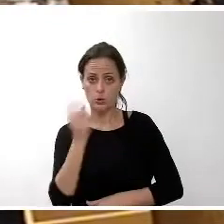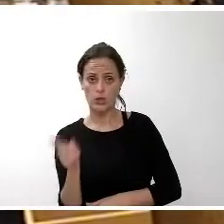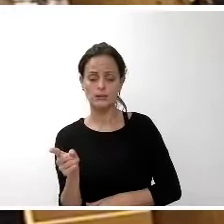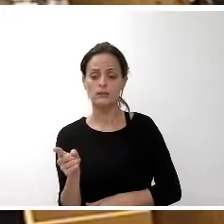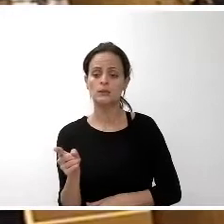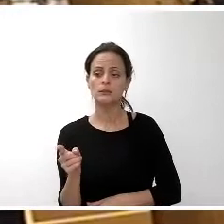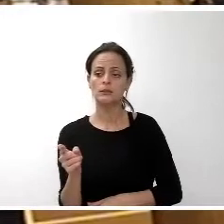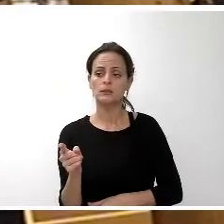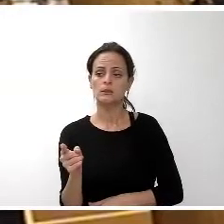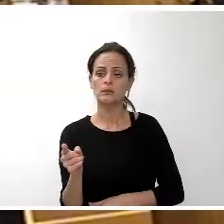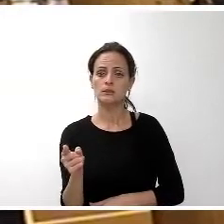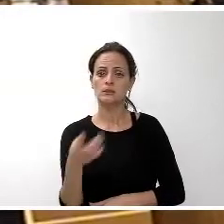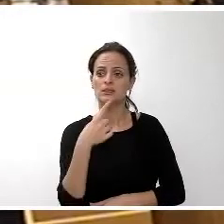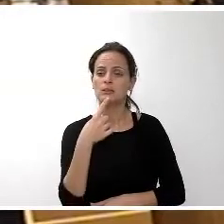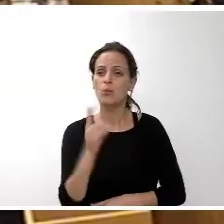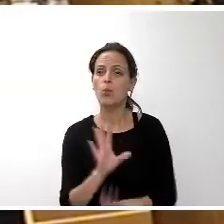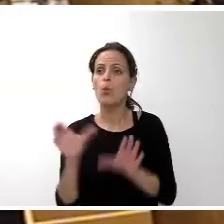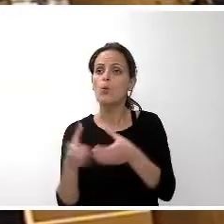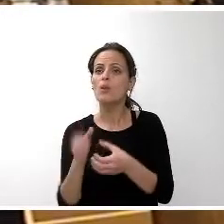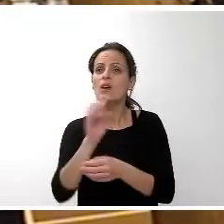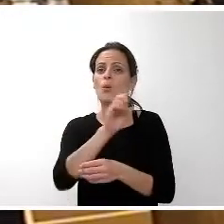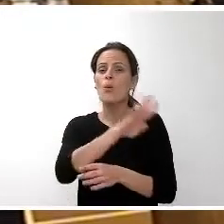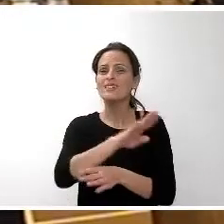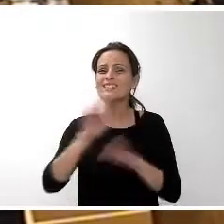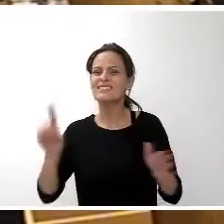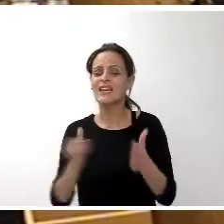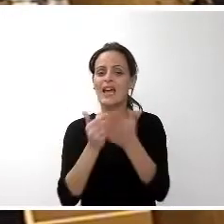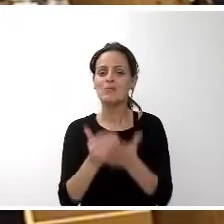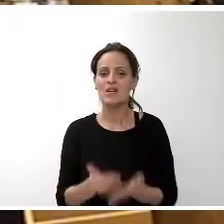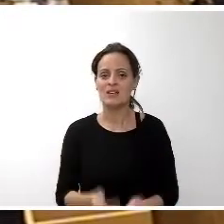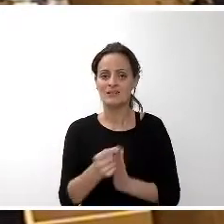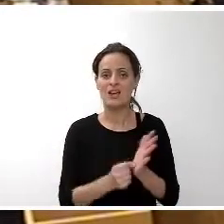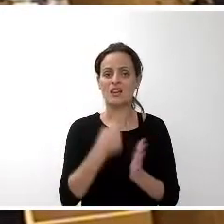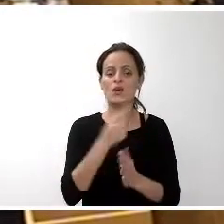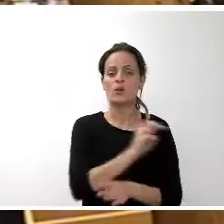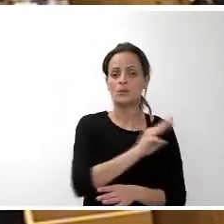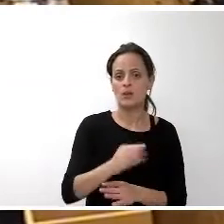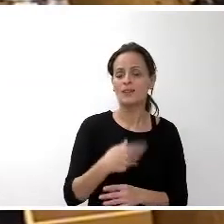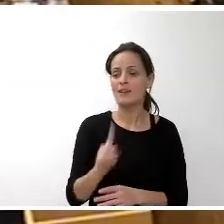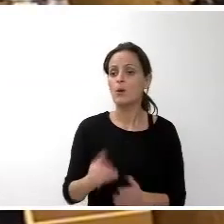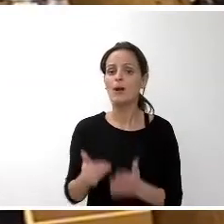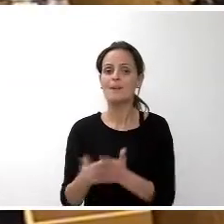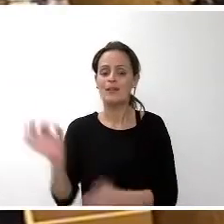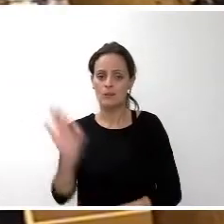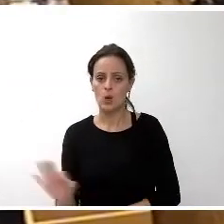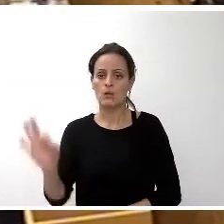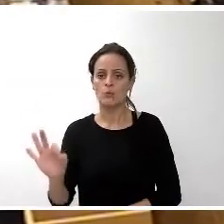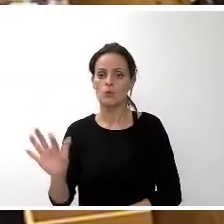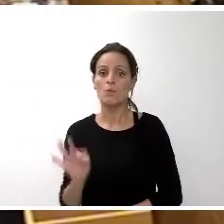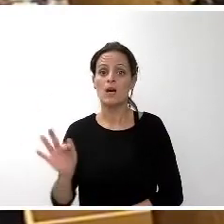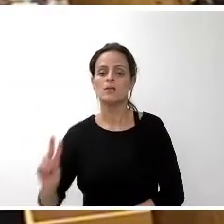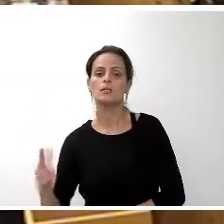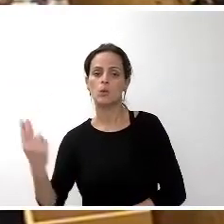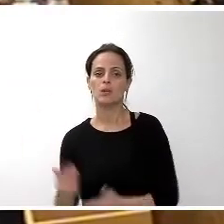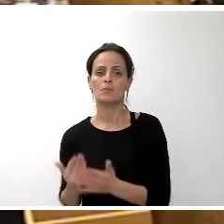un grupo de 46 enmiendas presentadas por el grupo popular, una enmienda a la totalidad presentada por el grupo Podemos y una segunda